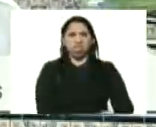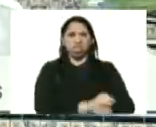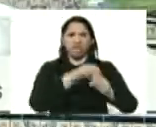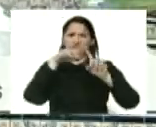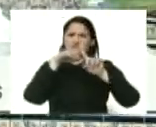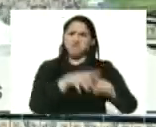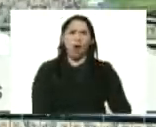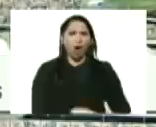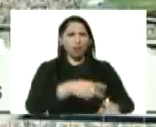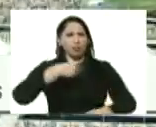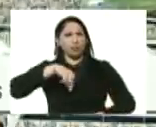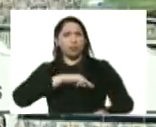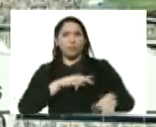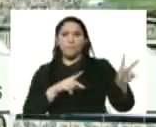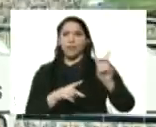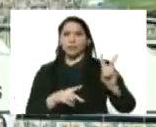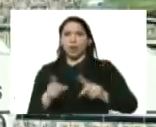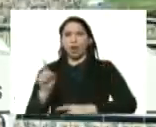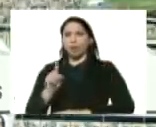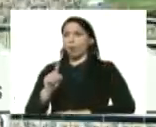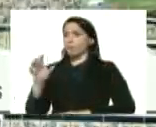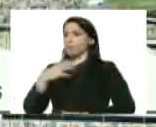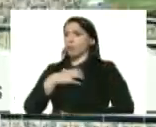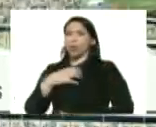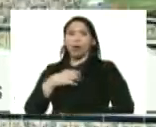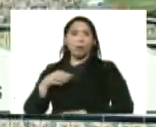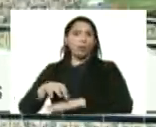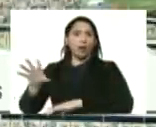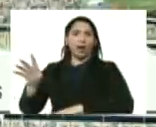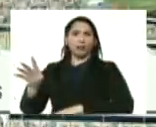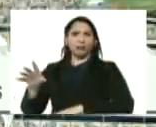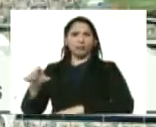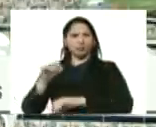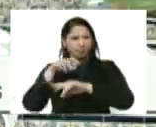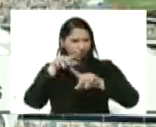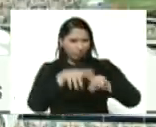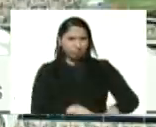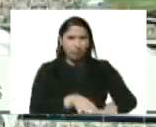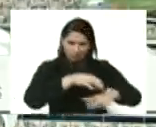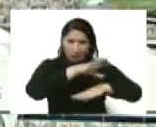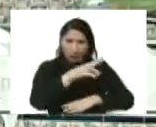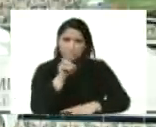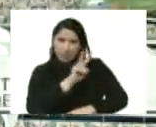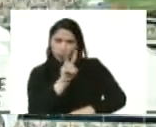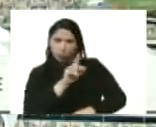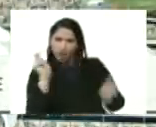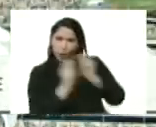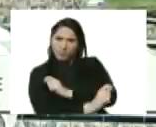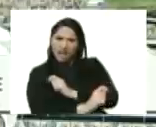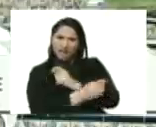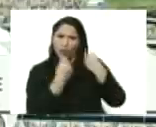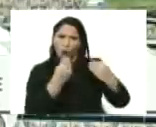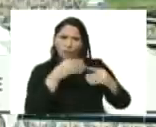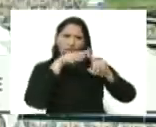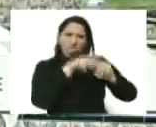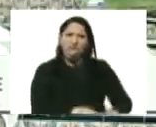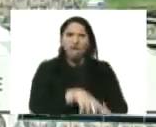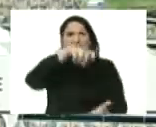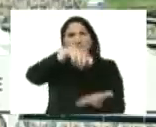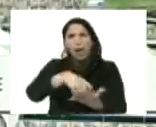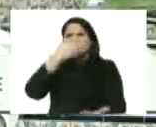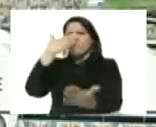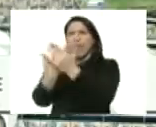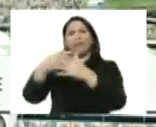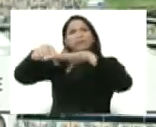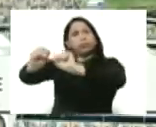colonizarnos colonizar a Venezuela vamos a dejar que Venezuela se convierte en una colonia de rodillas del